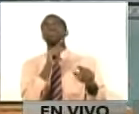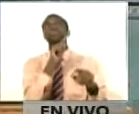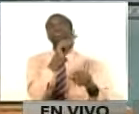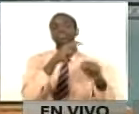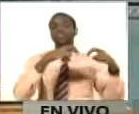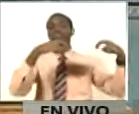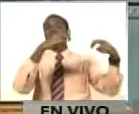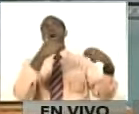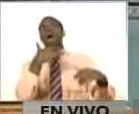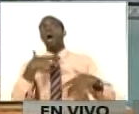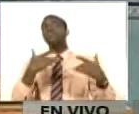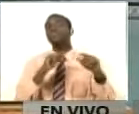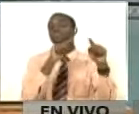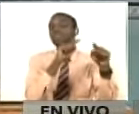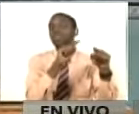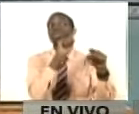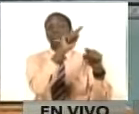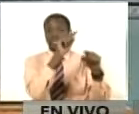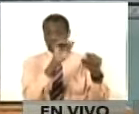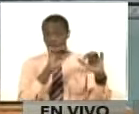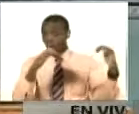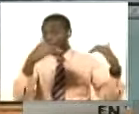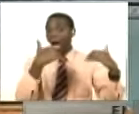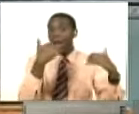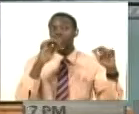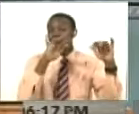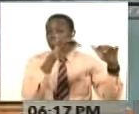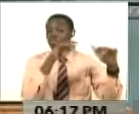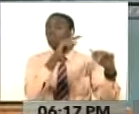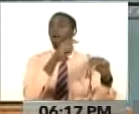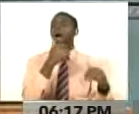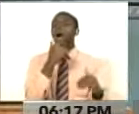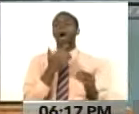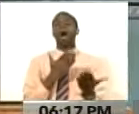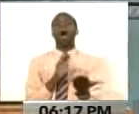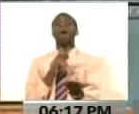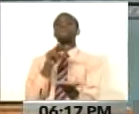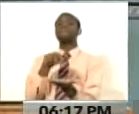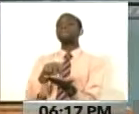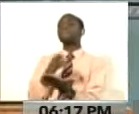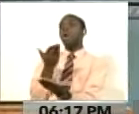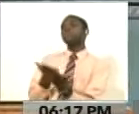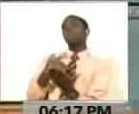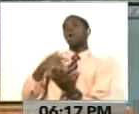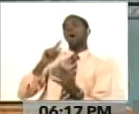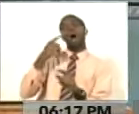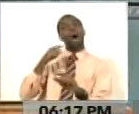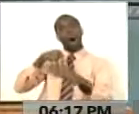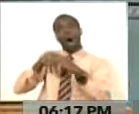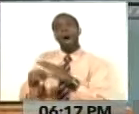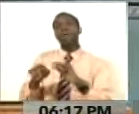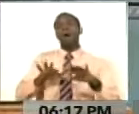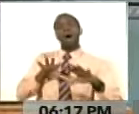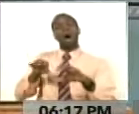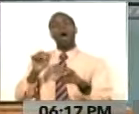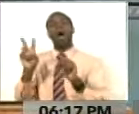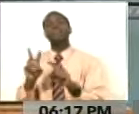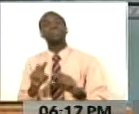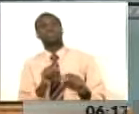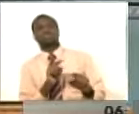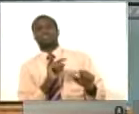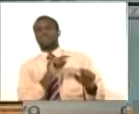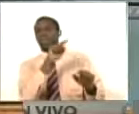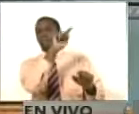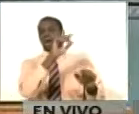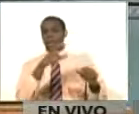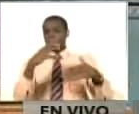evento donde se pretenda posicionar el intervencionismo y el injerencismo de este grupo